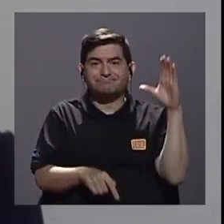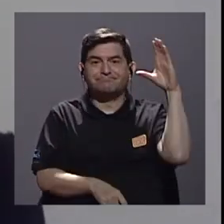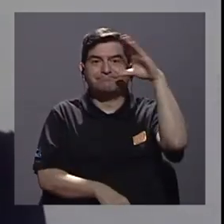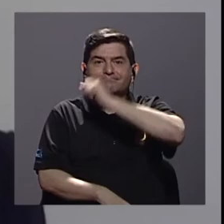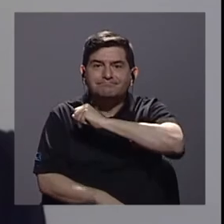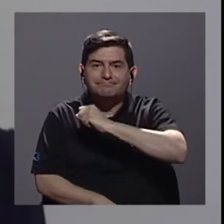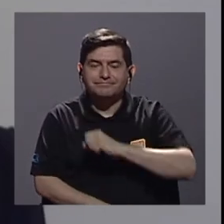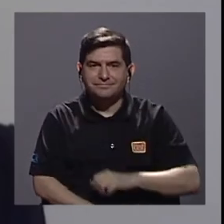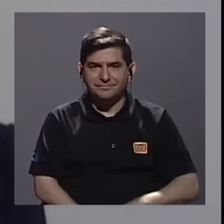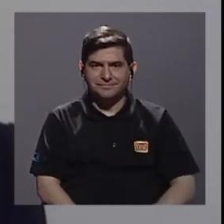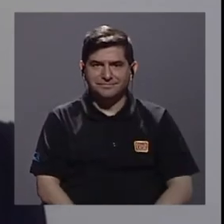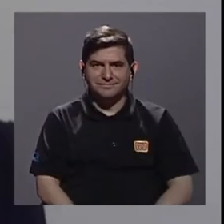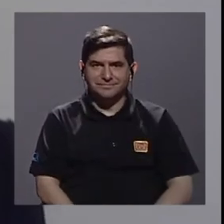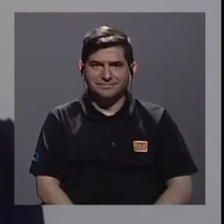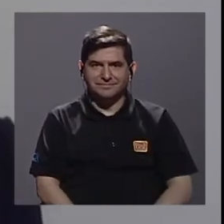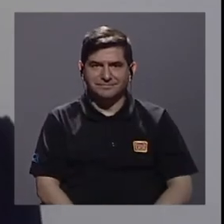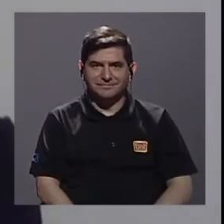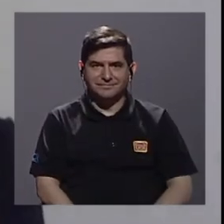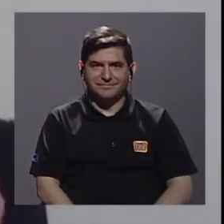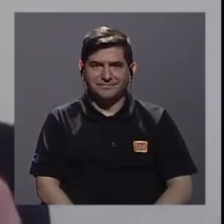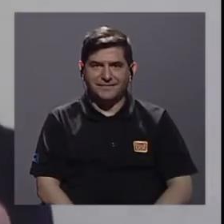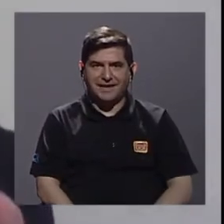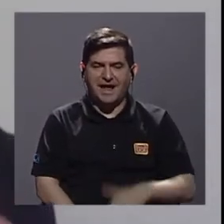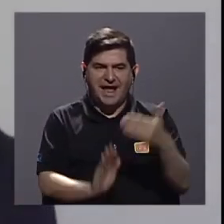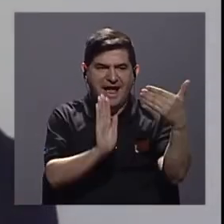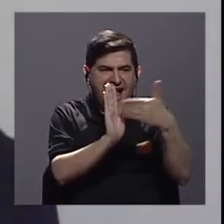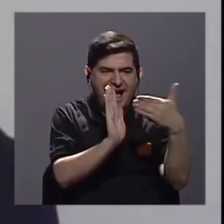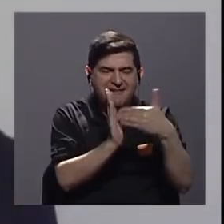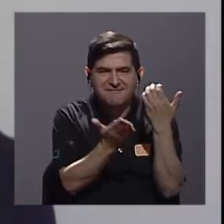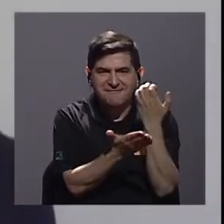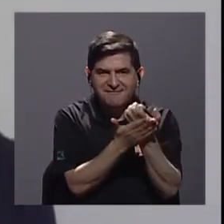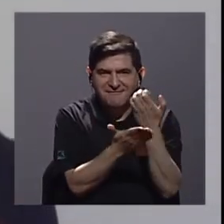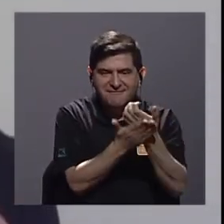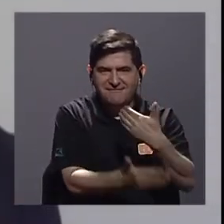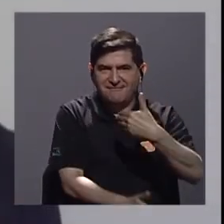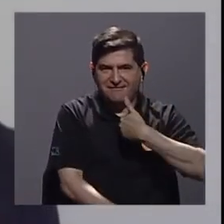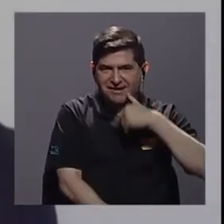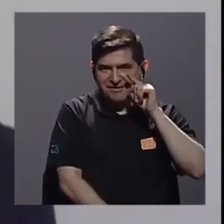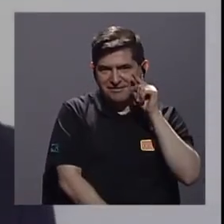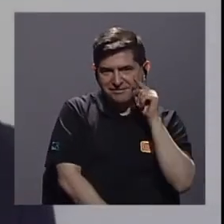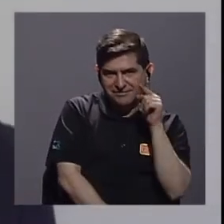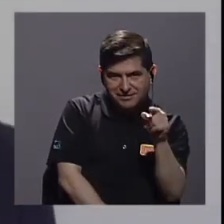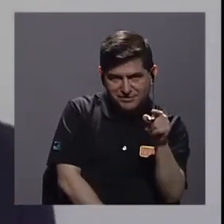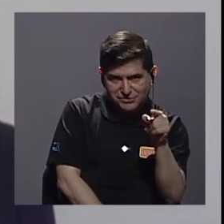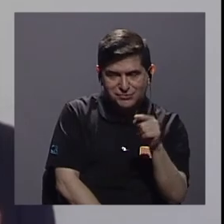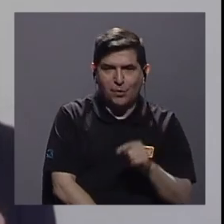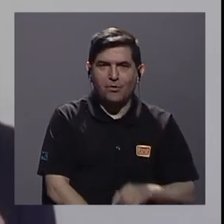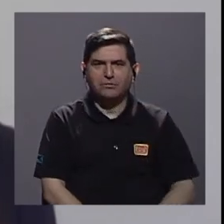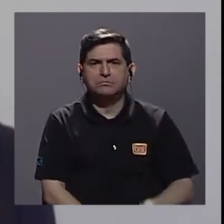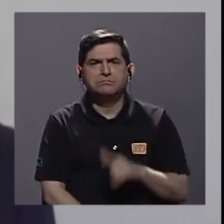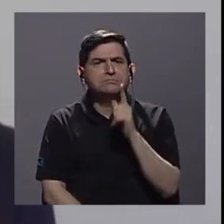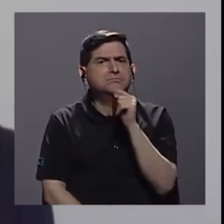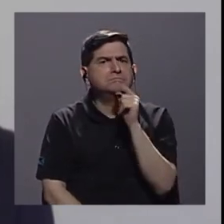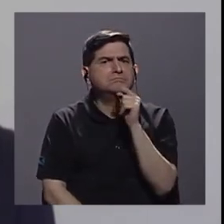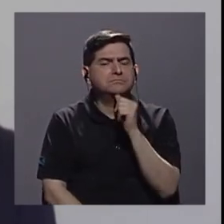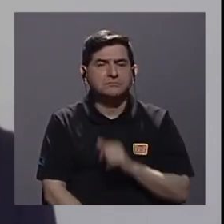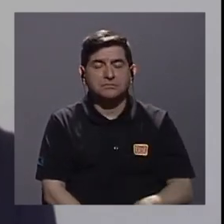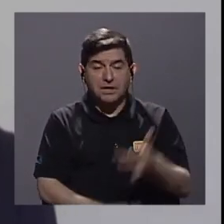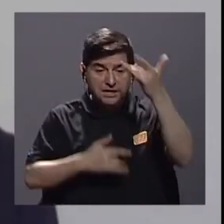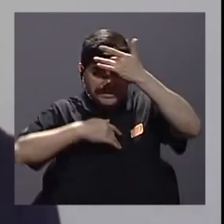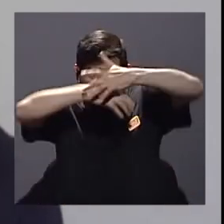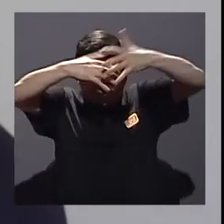la afectación económica que tiene la pandemia